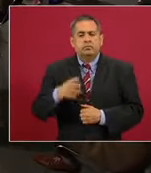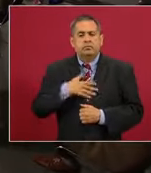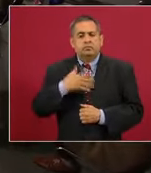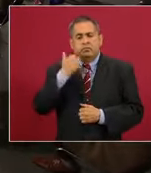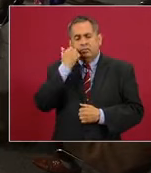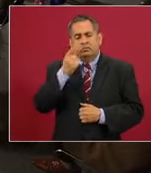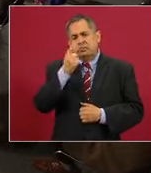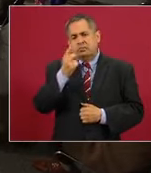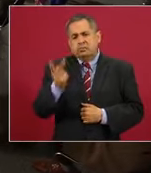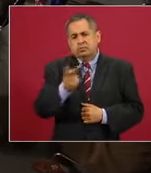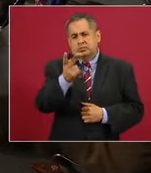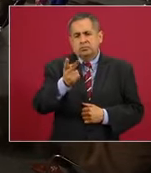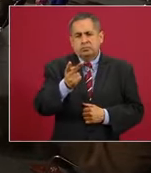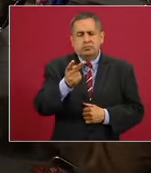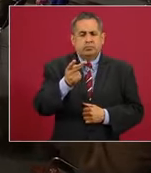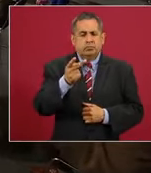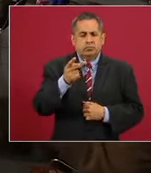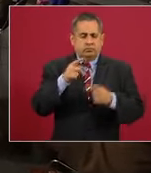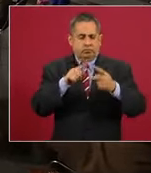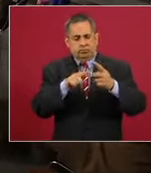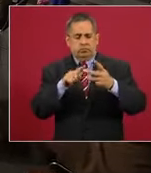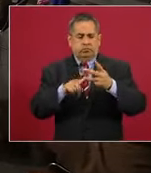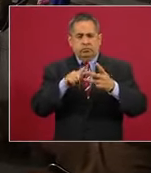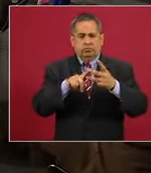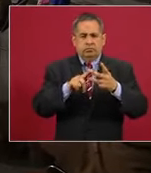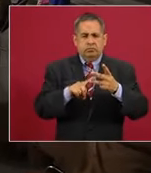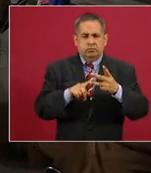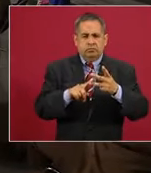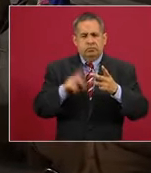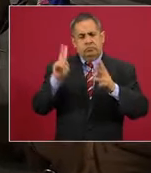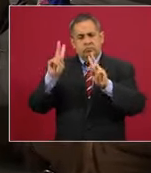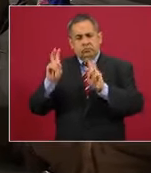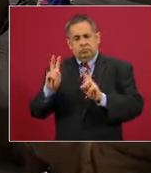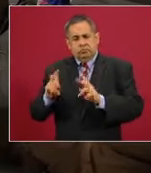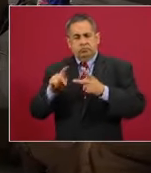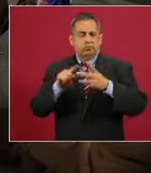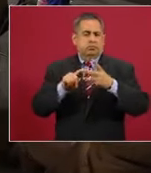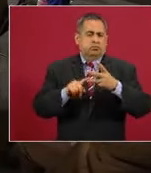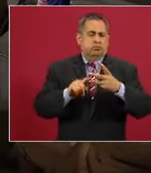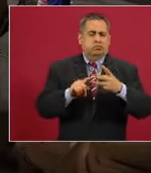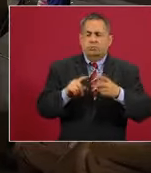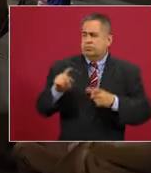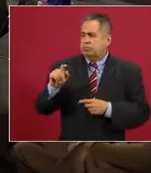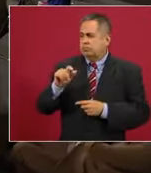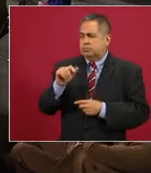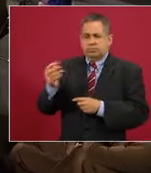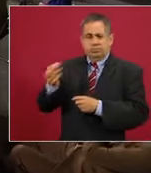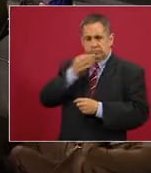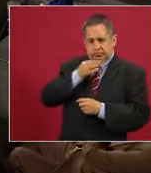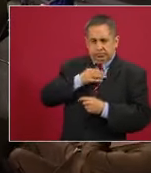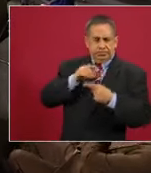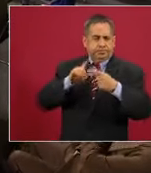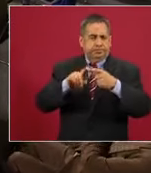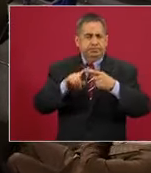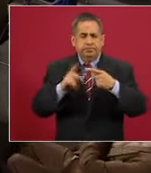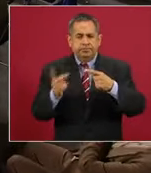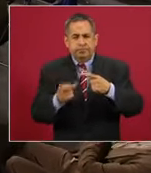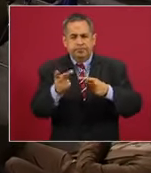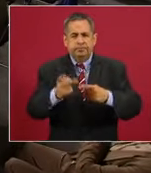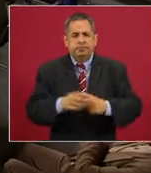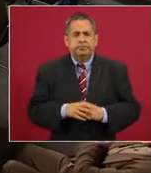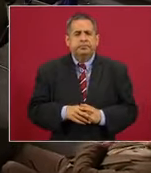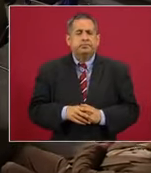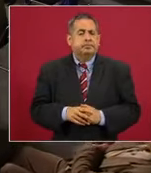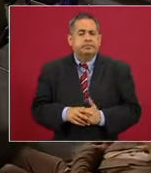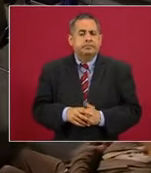hacerle una pregunta y dos cuestiones, bueno, dos temas de la sociedad civil. Una, la primera pregunta